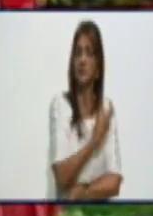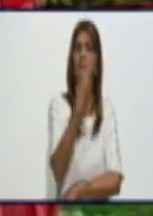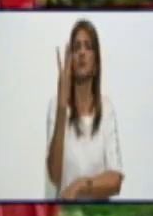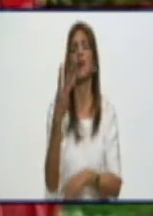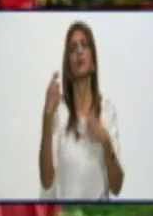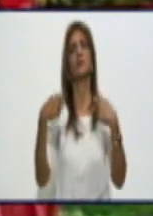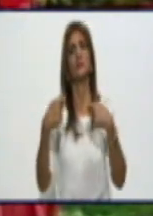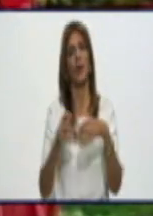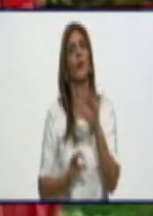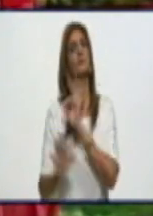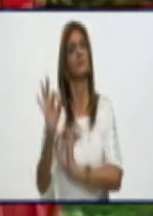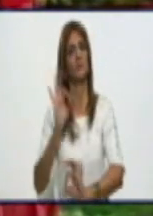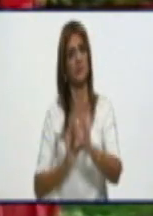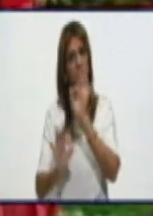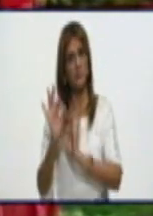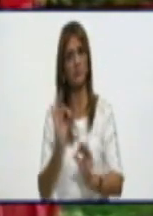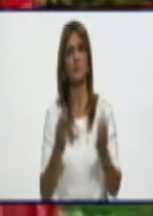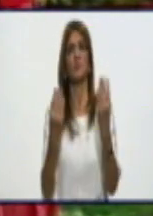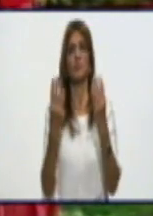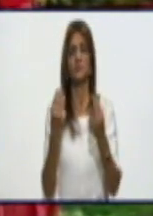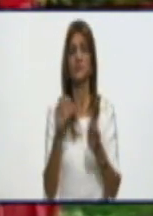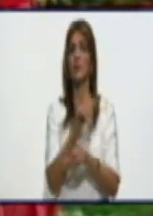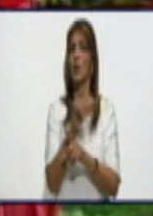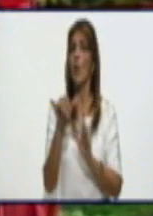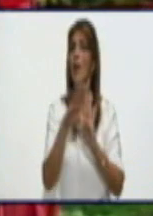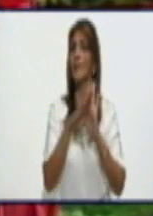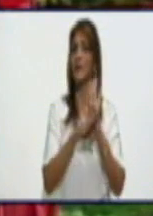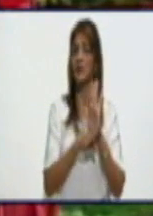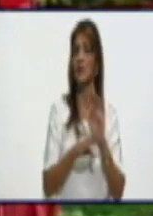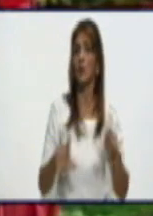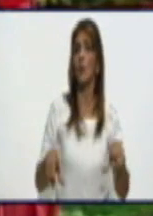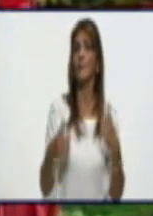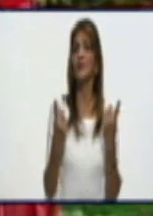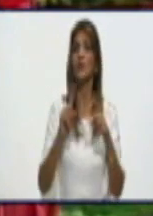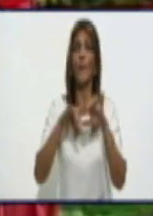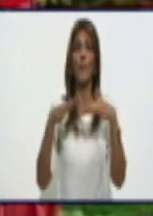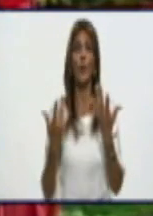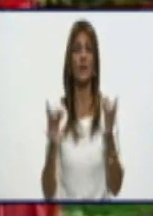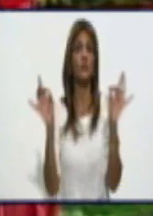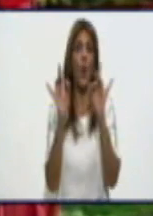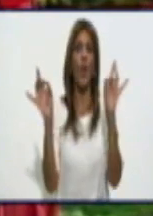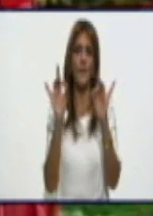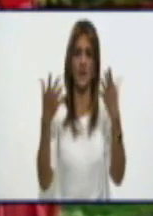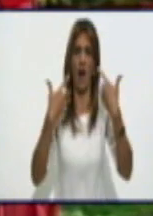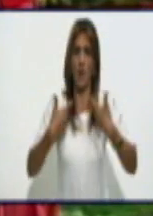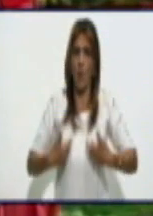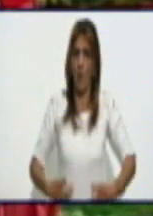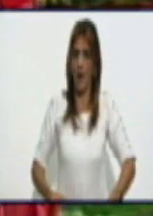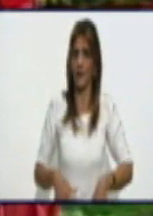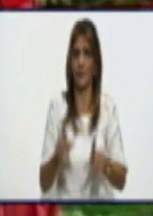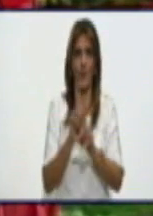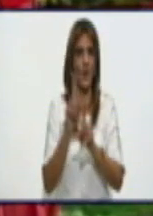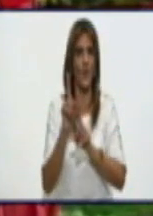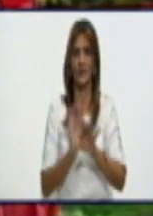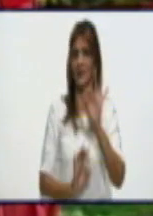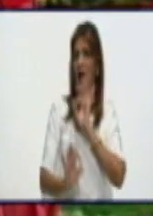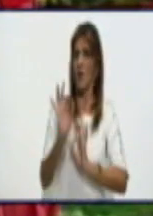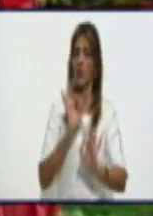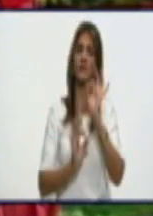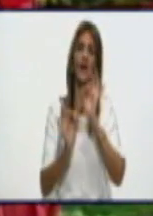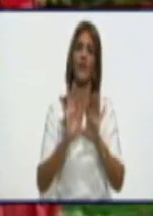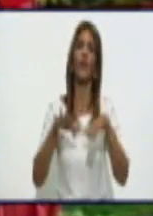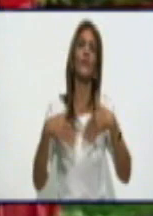están los inmunógenos que pueden combatir la COVID-19 en su cuerpo. Claro, repito, a los del